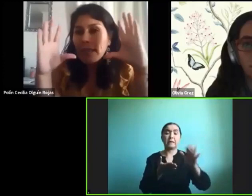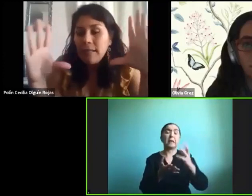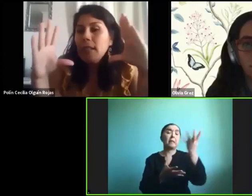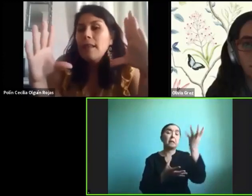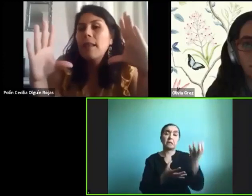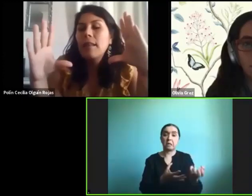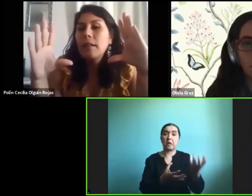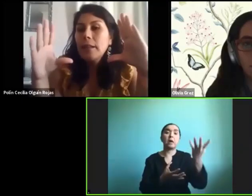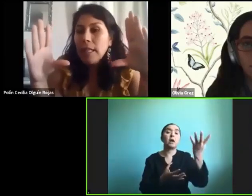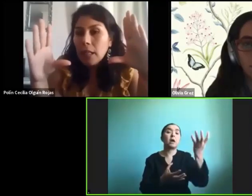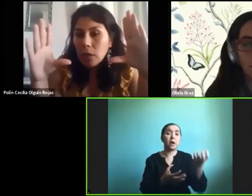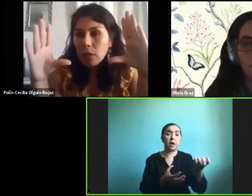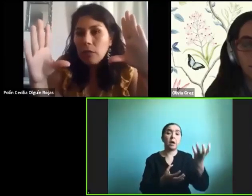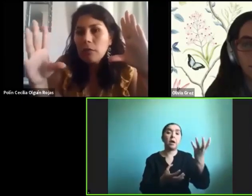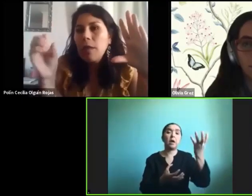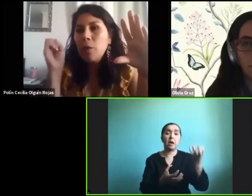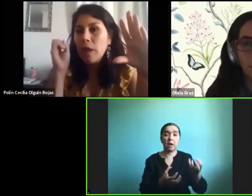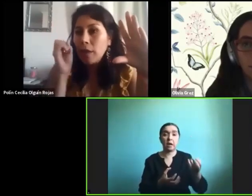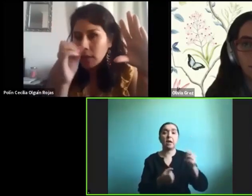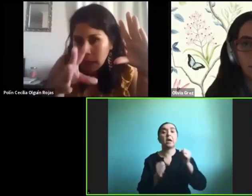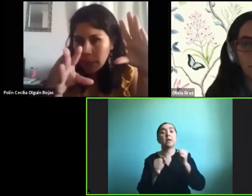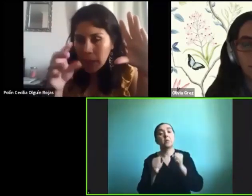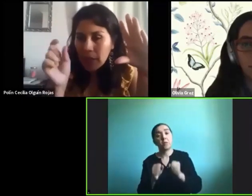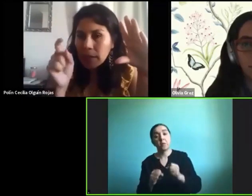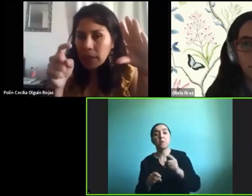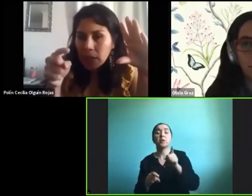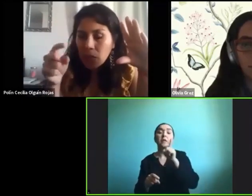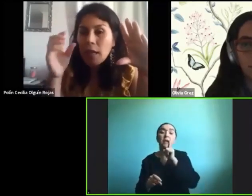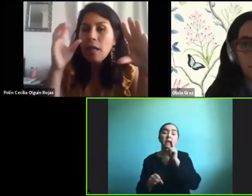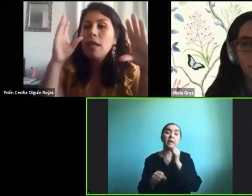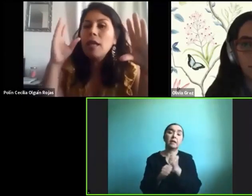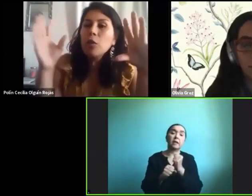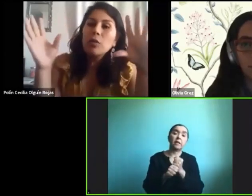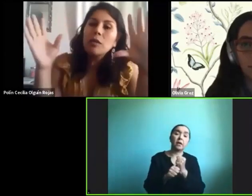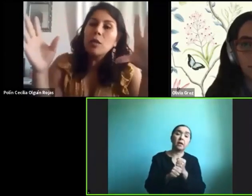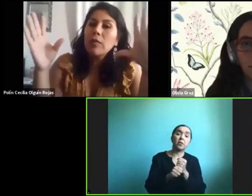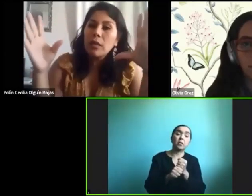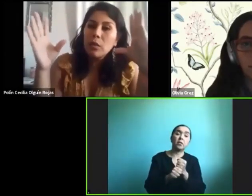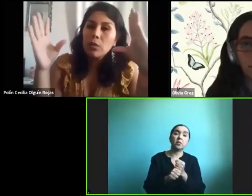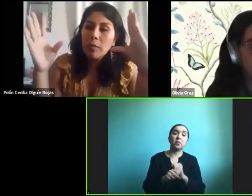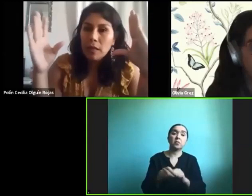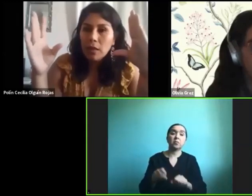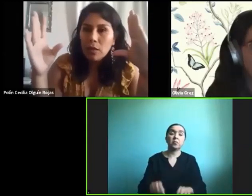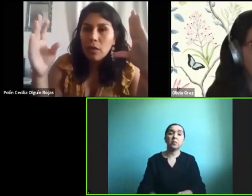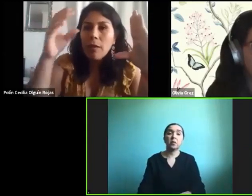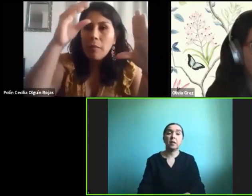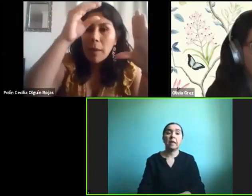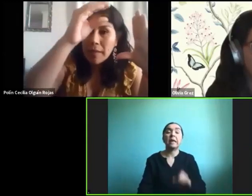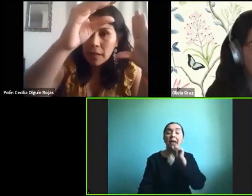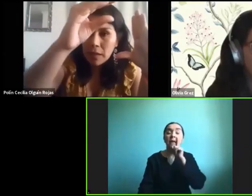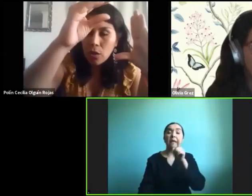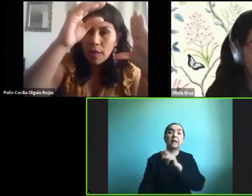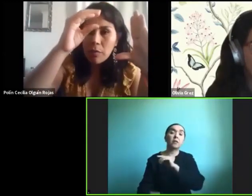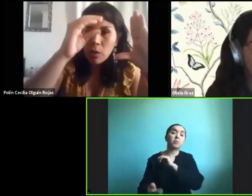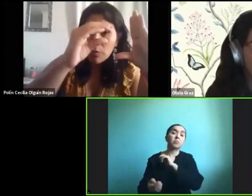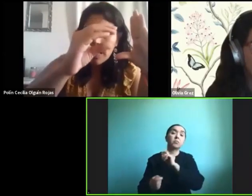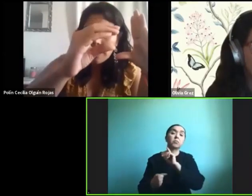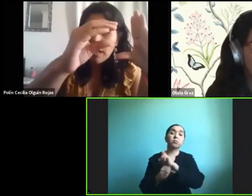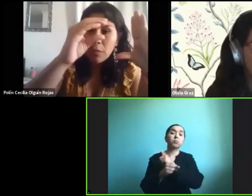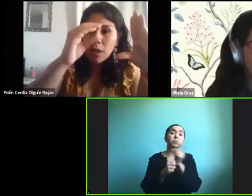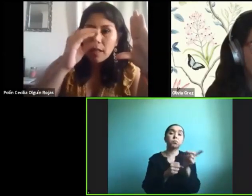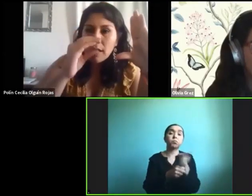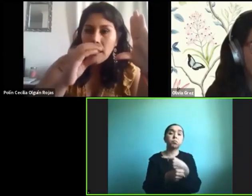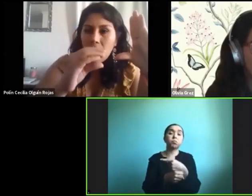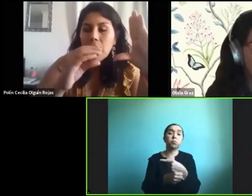unas casillas de trabajo que pueden decir la palabra al seleccionar y como tiene un barrio automático va pasando el mouse